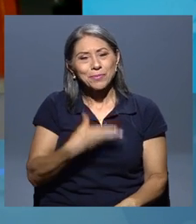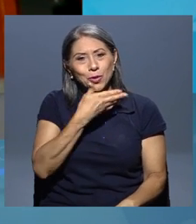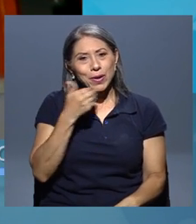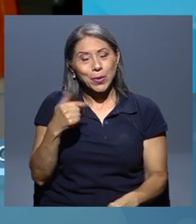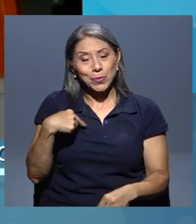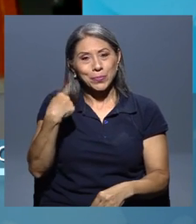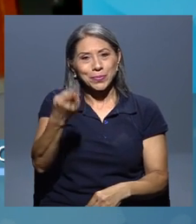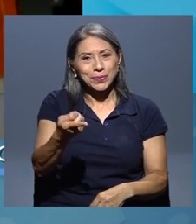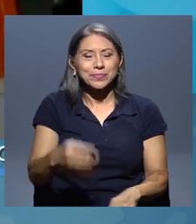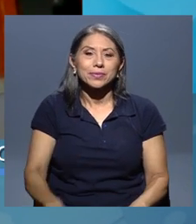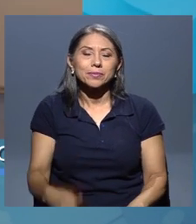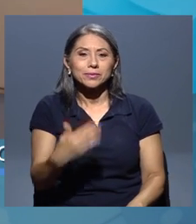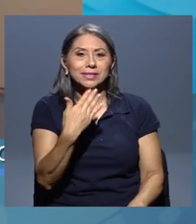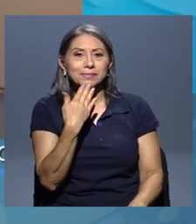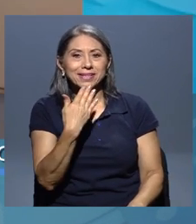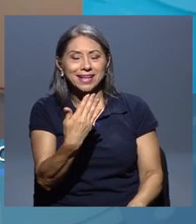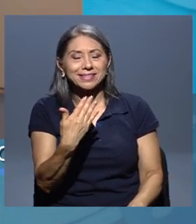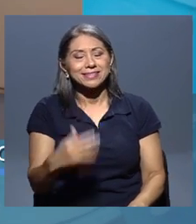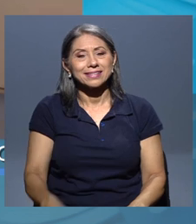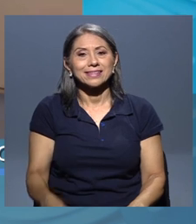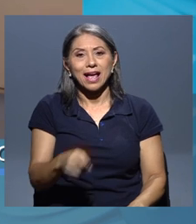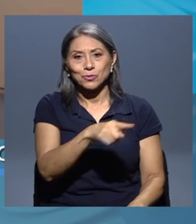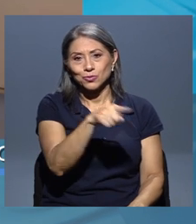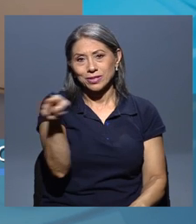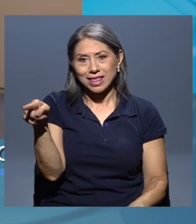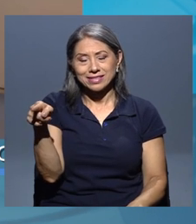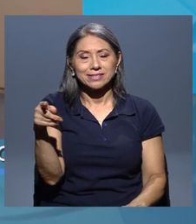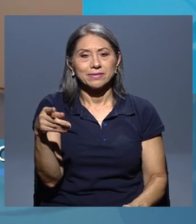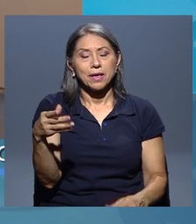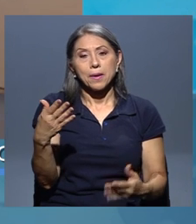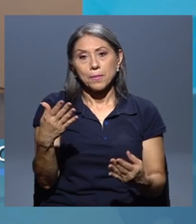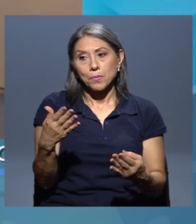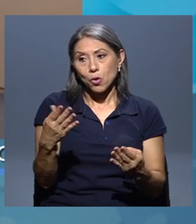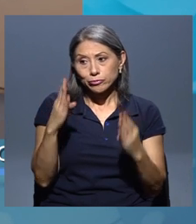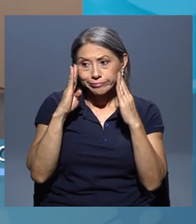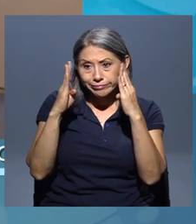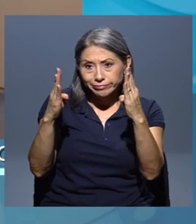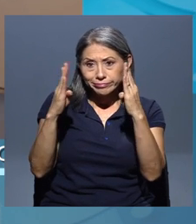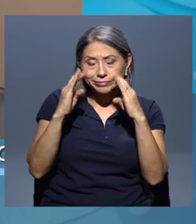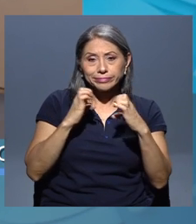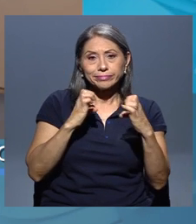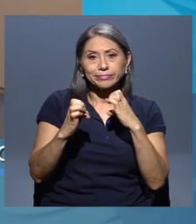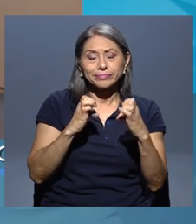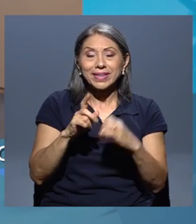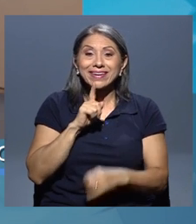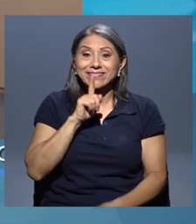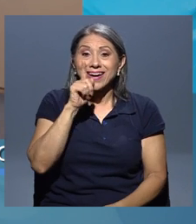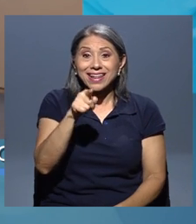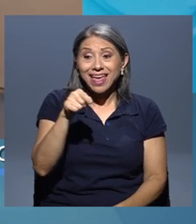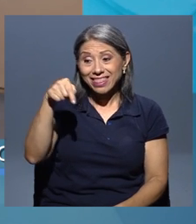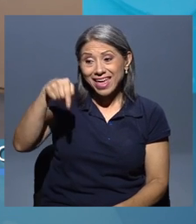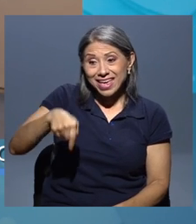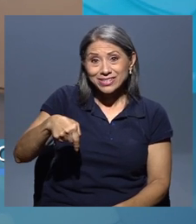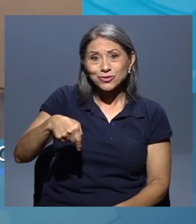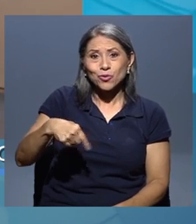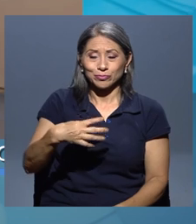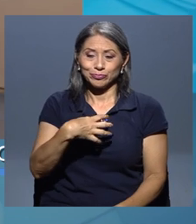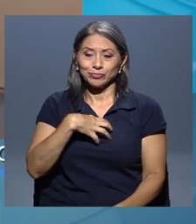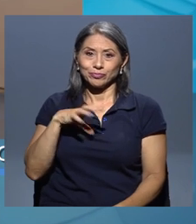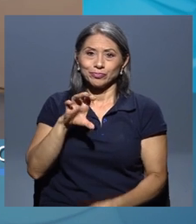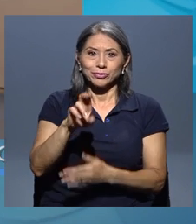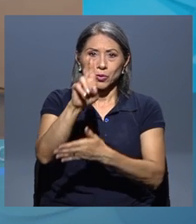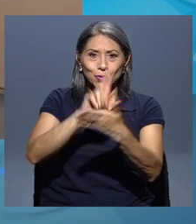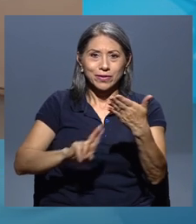en esta nueva etapa. Muchísimas gracias más bien a ustedes por tomarnos en cuenta y en realidad esto es de la universidad para